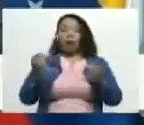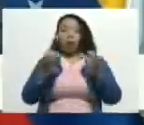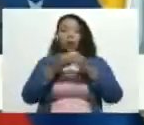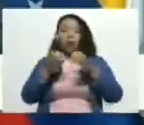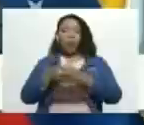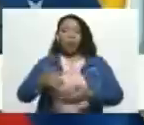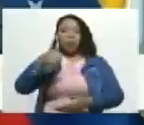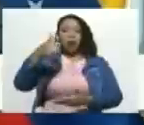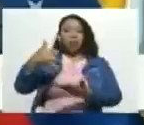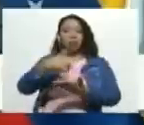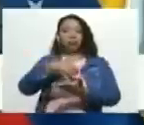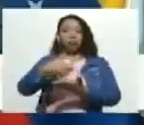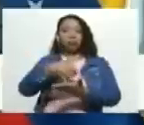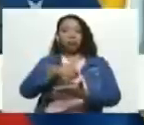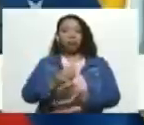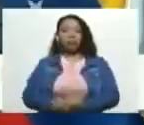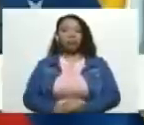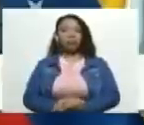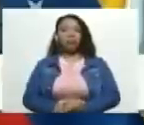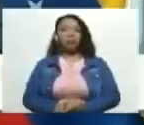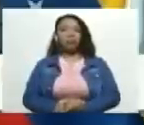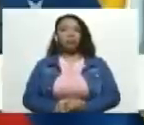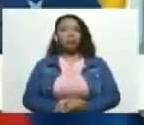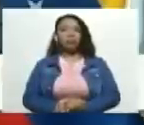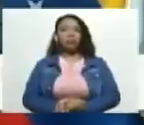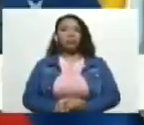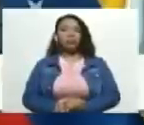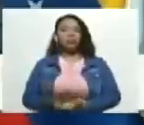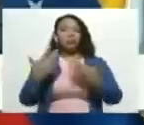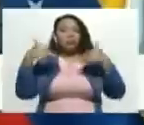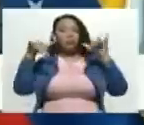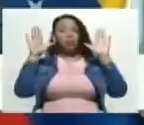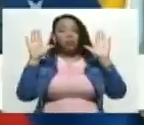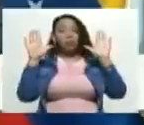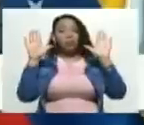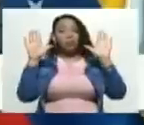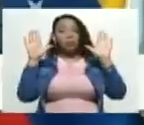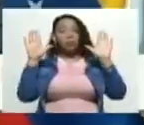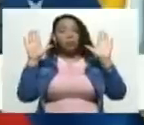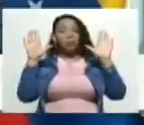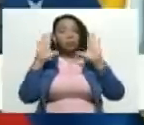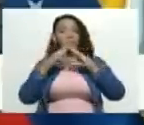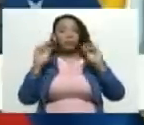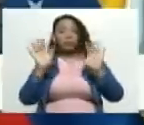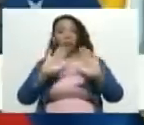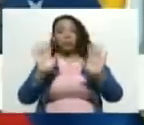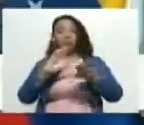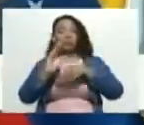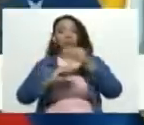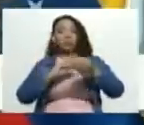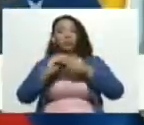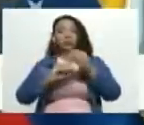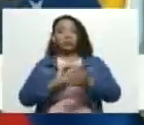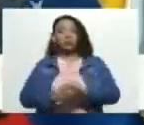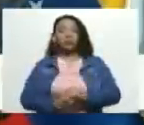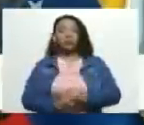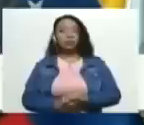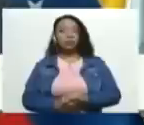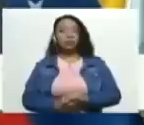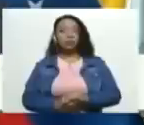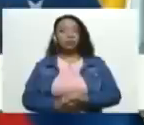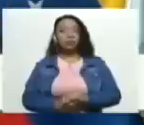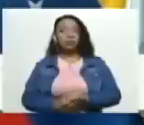vulnerables a pesar de todo el dolor que ya han causado lo más